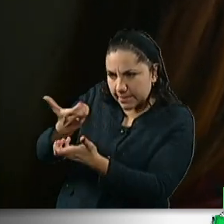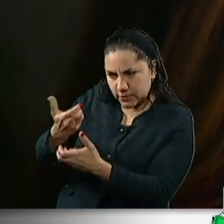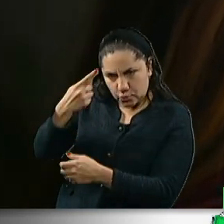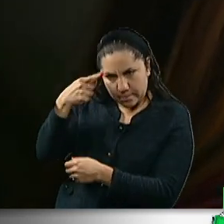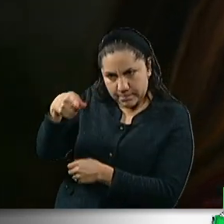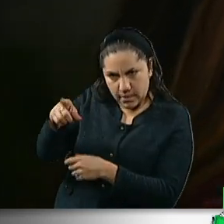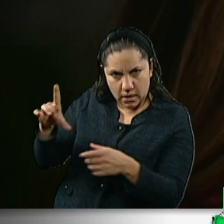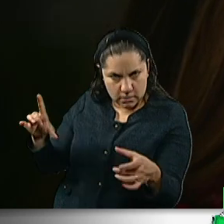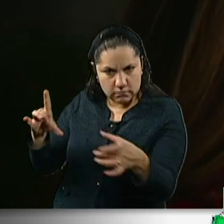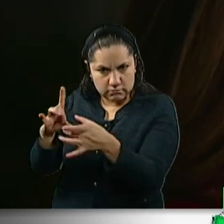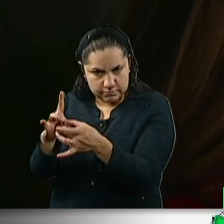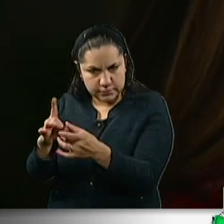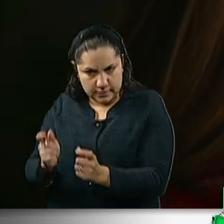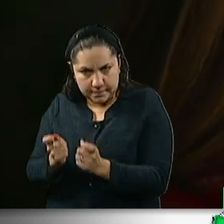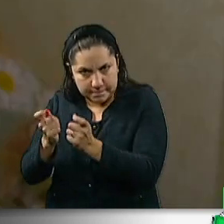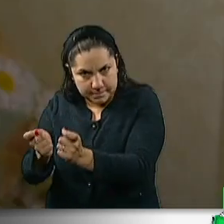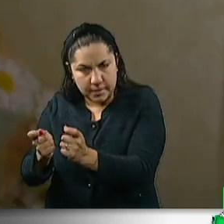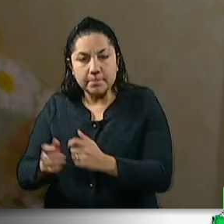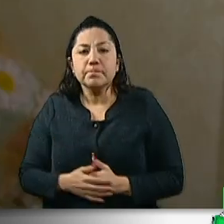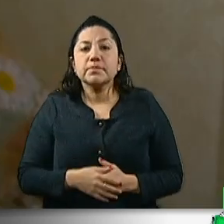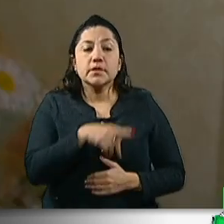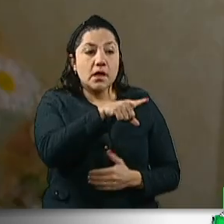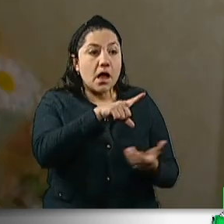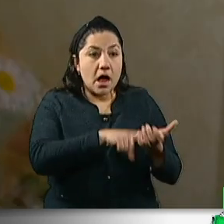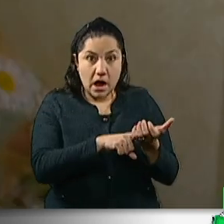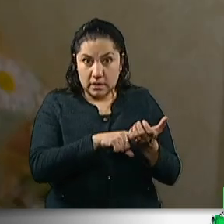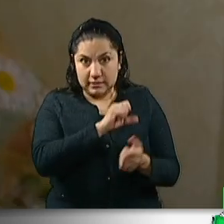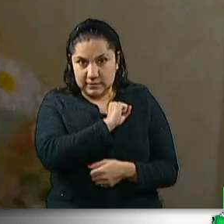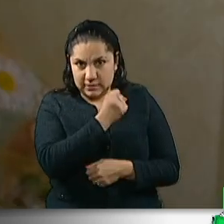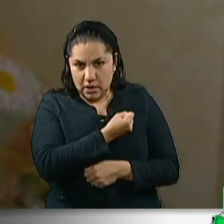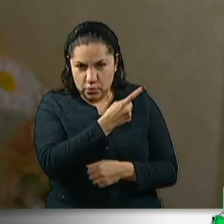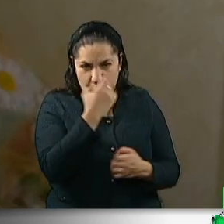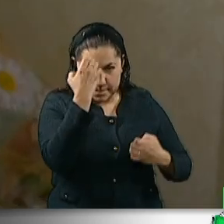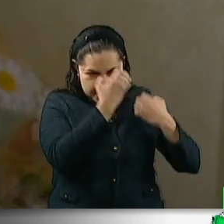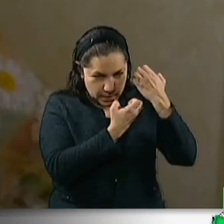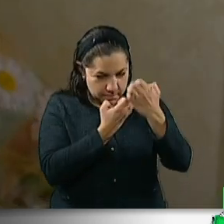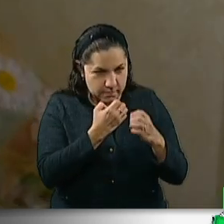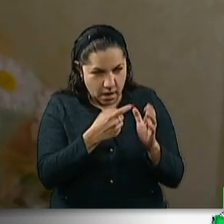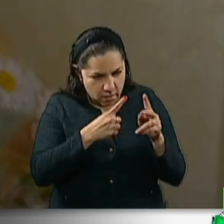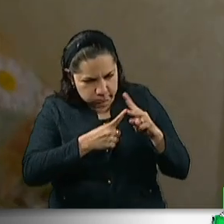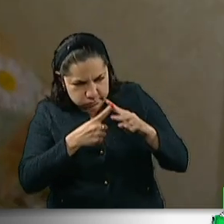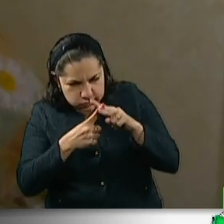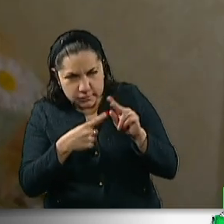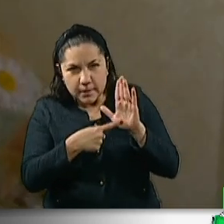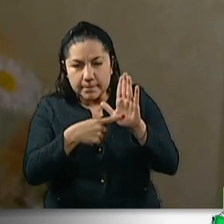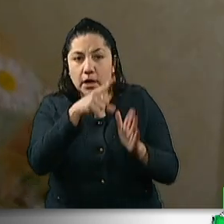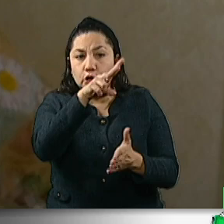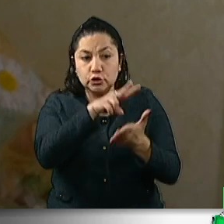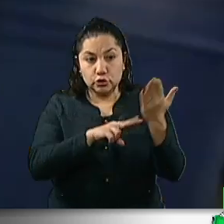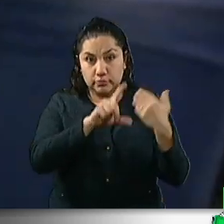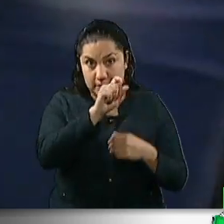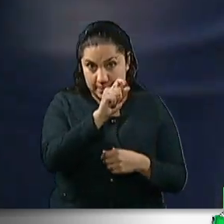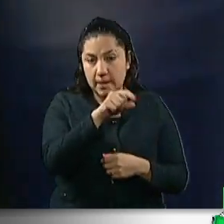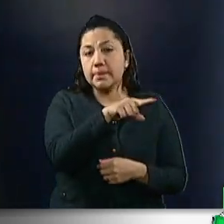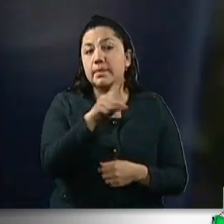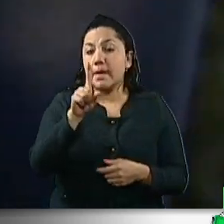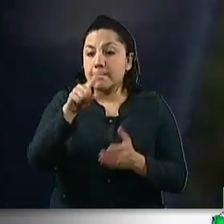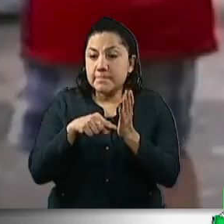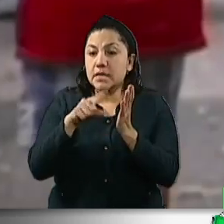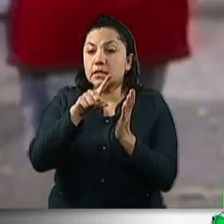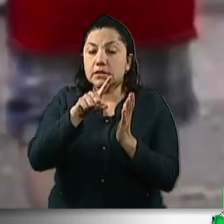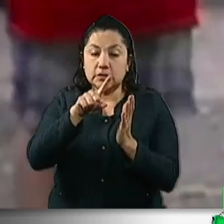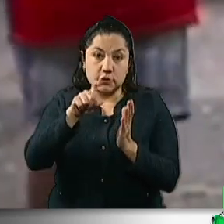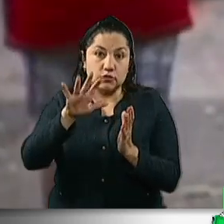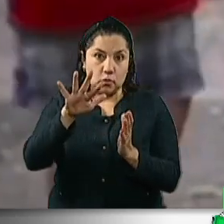según cifras del sector salud, durante el 2020, 1,150 niñas, niños y adolescentes se suicidaron, además de que